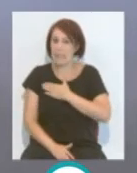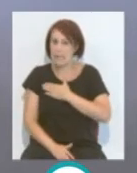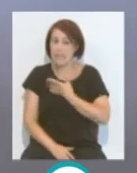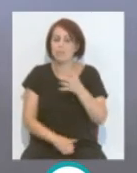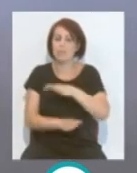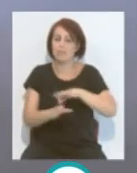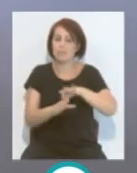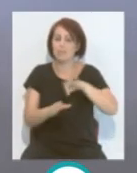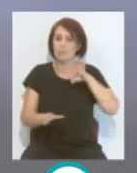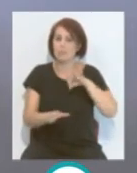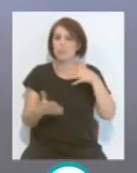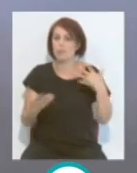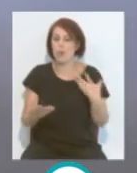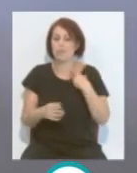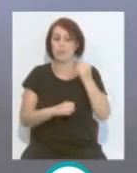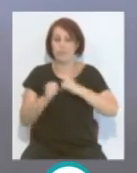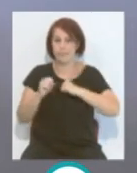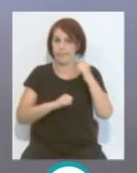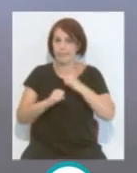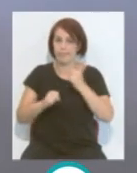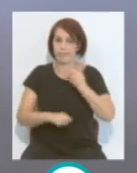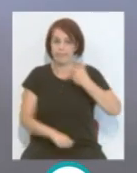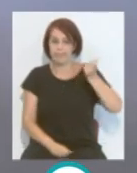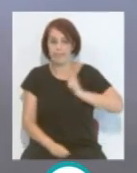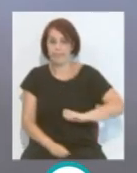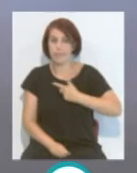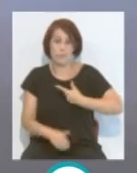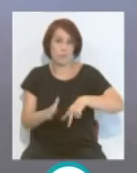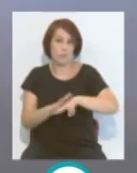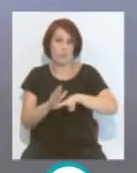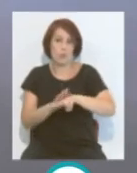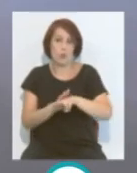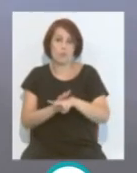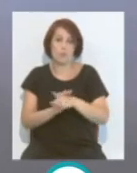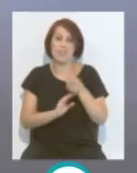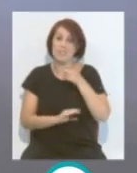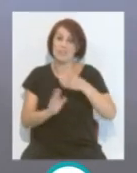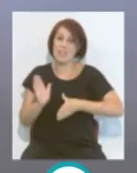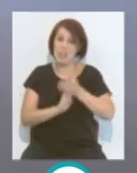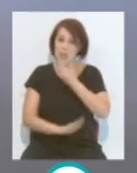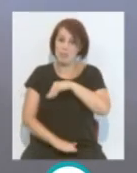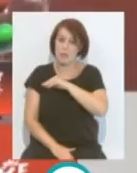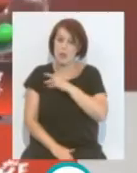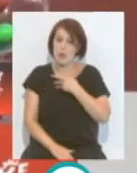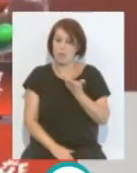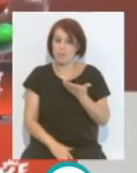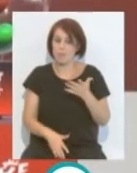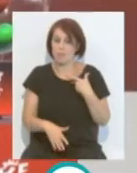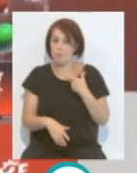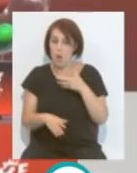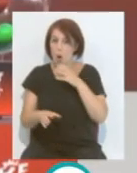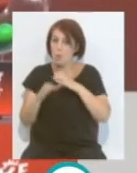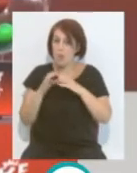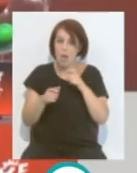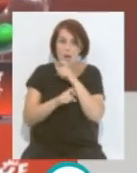sorteo de las competiciones profesionales de fútbol. Ayer la Federación Española sorprendía en un comunicado